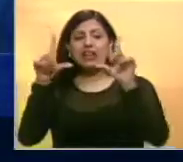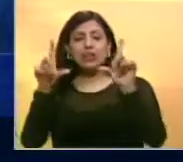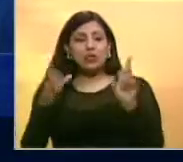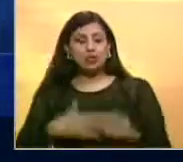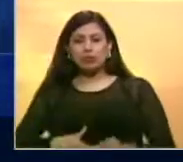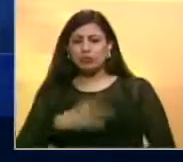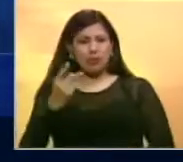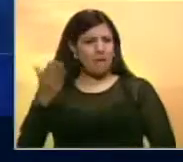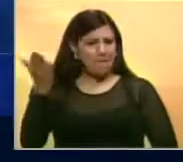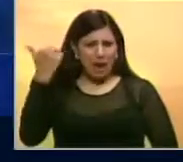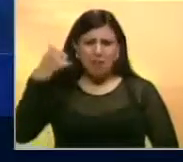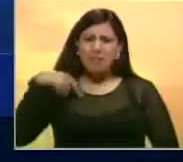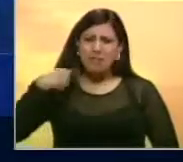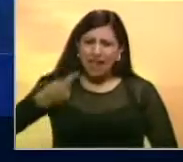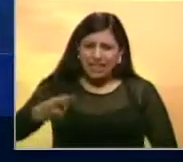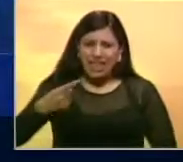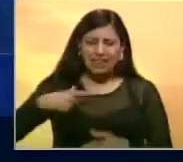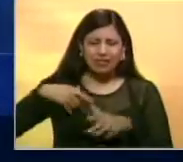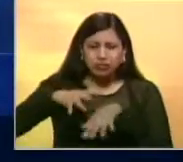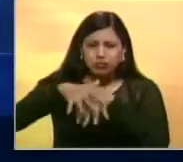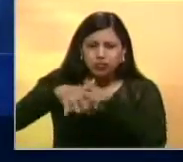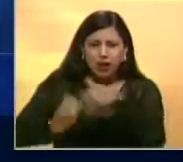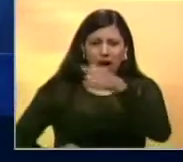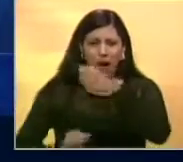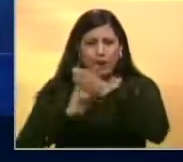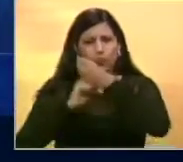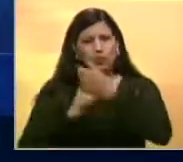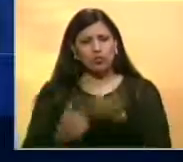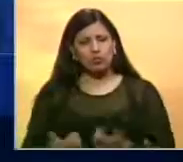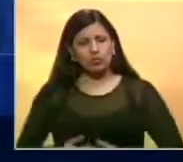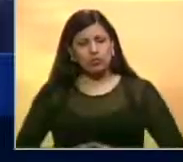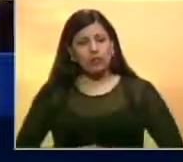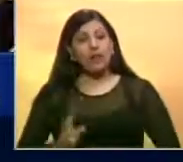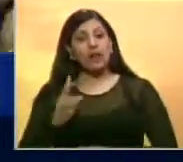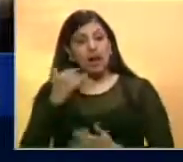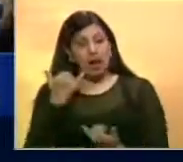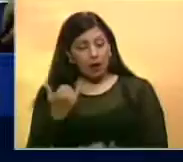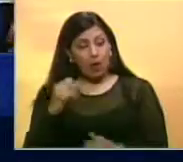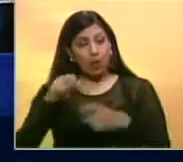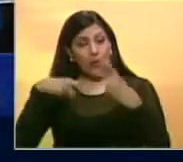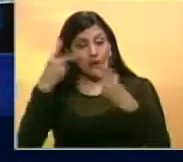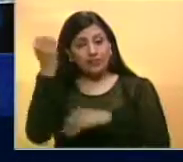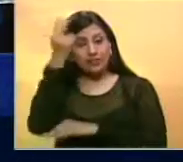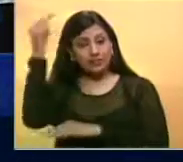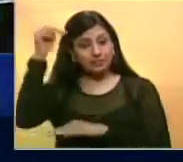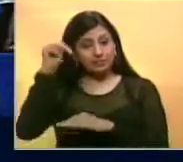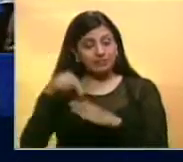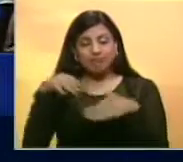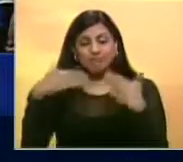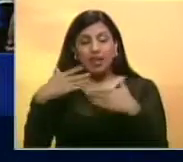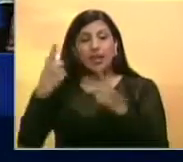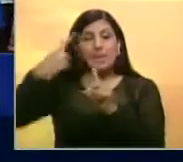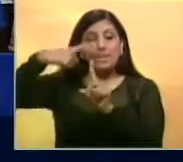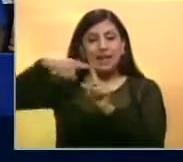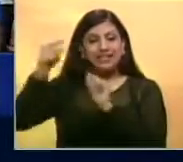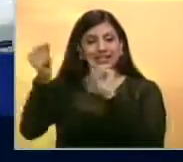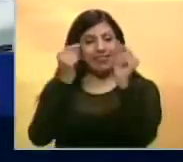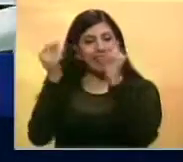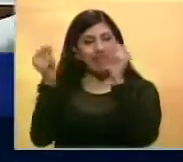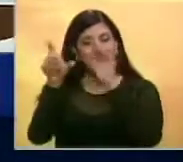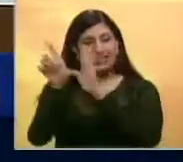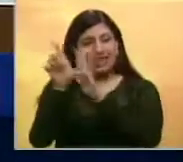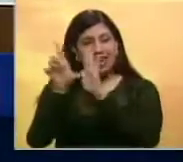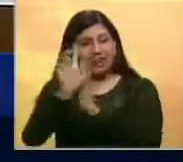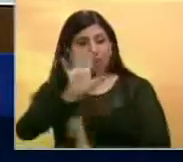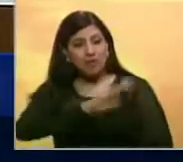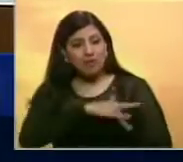televisor. Vamos mañana para la Asamblea Nacional a las 10 de la mañana. Iglesias instó a la nueva Asamblea Nacional a que se sume al debate de la ley de